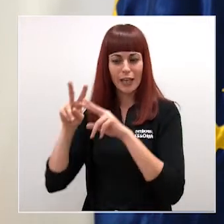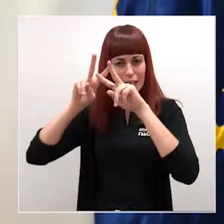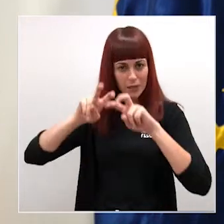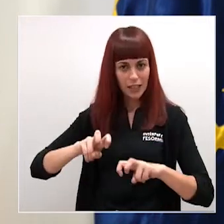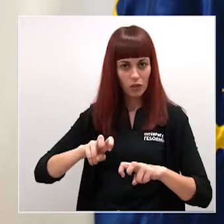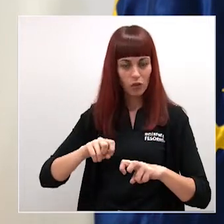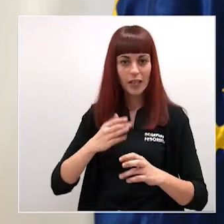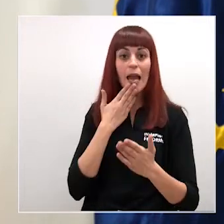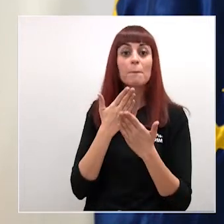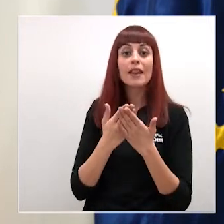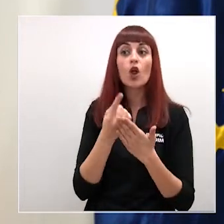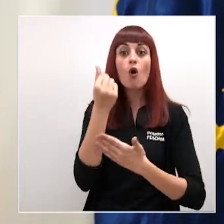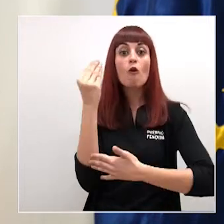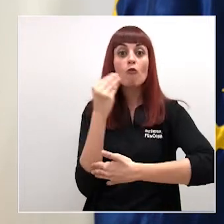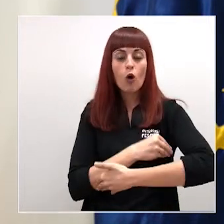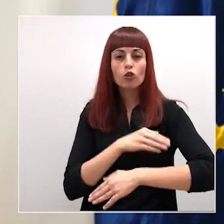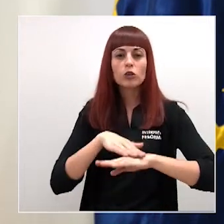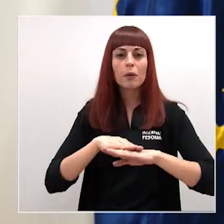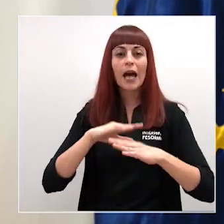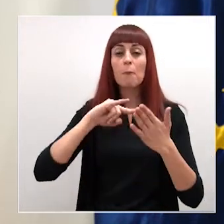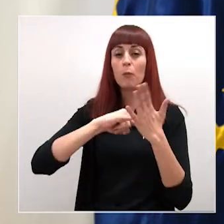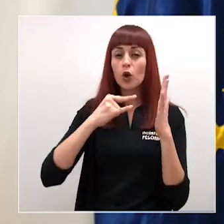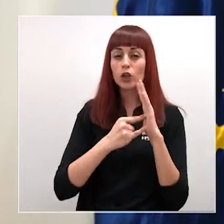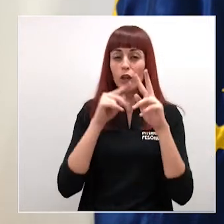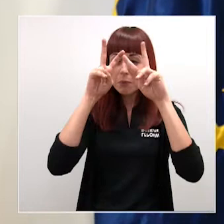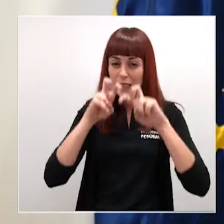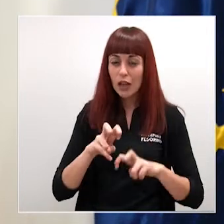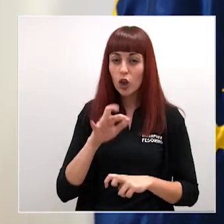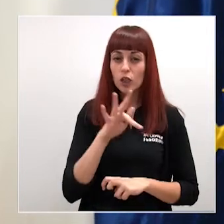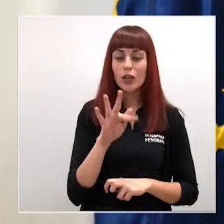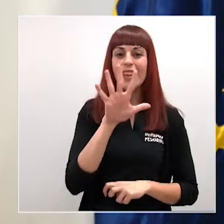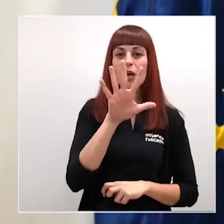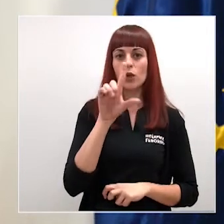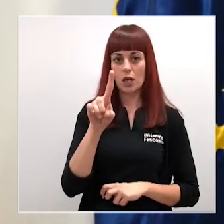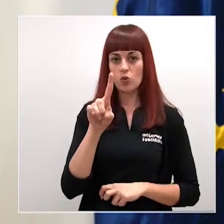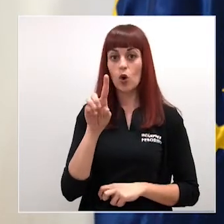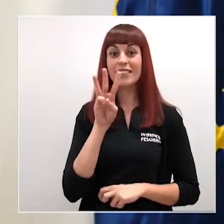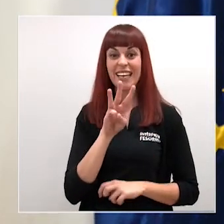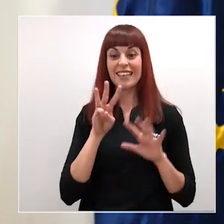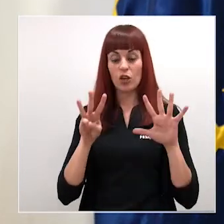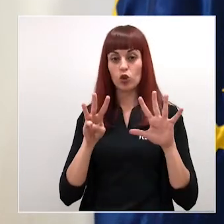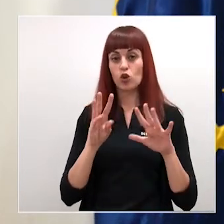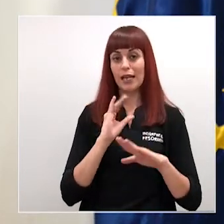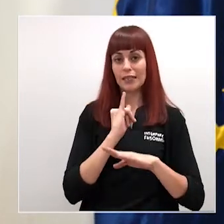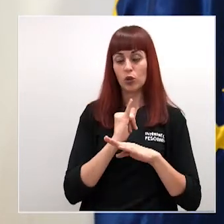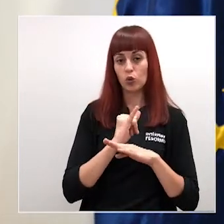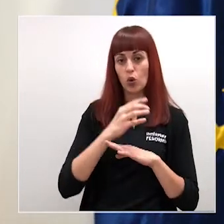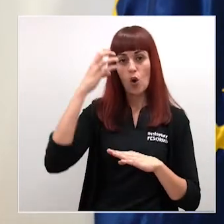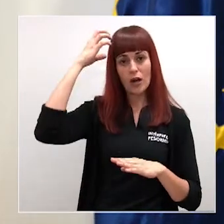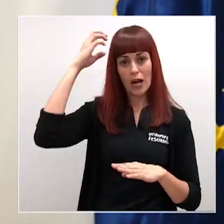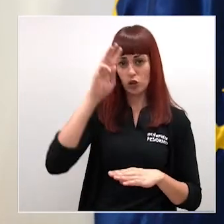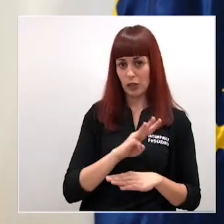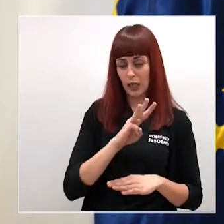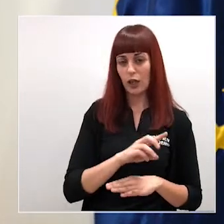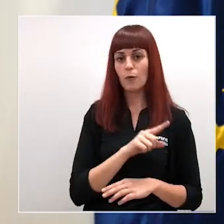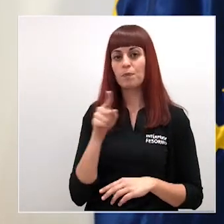solicitudes de fondos para 51 proyectos de investigación 38 al Instituto de Salud Carlos III 5 a la Unión Europea proyectos europeos